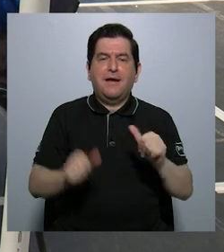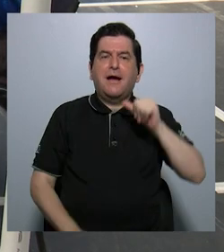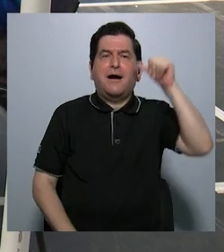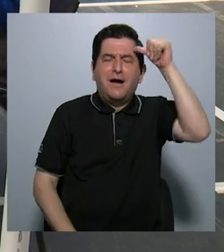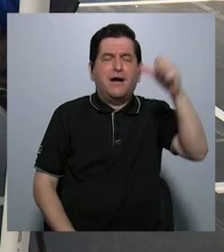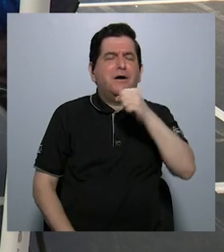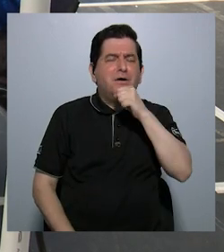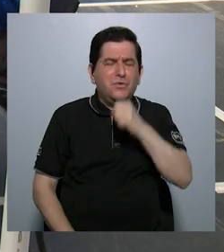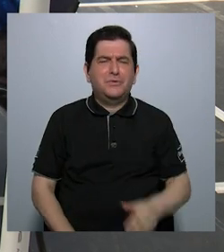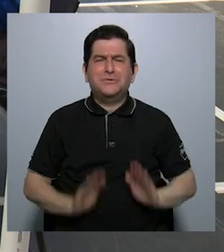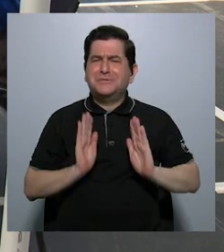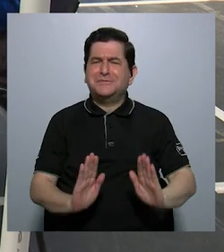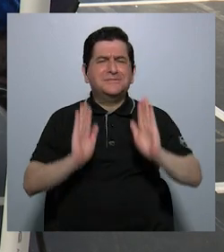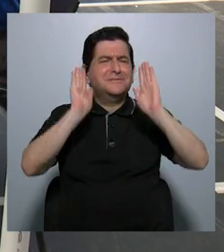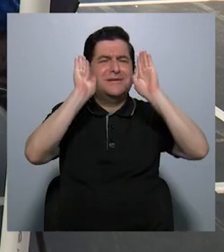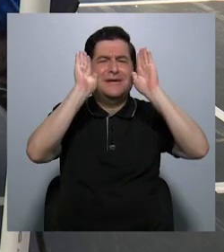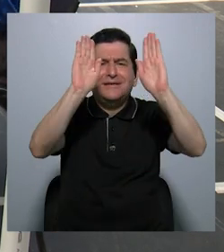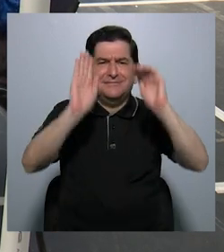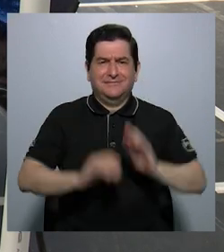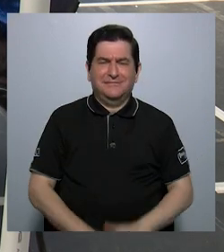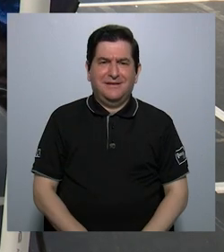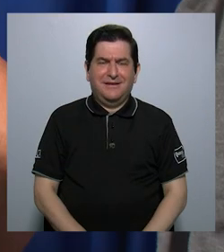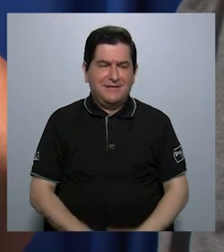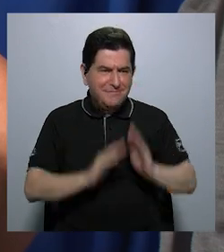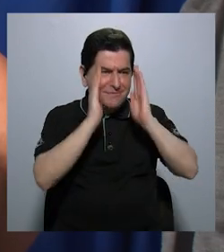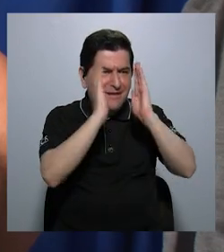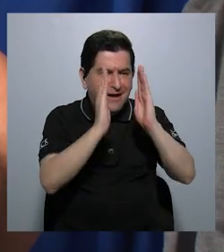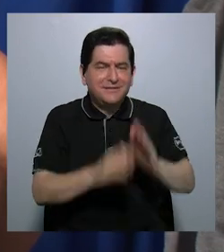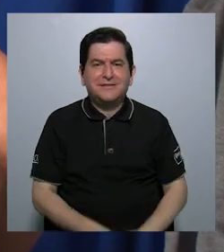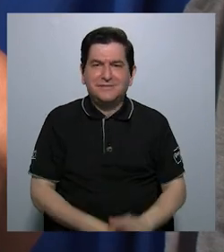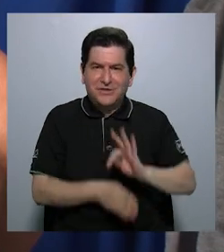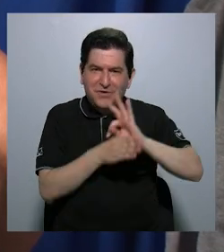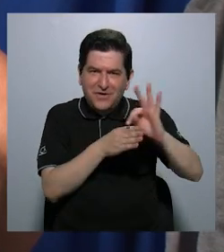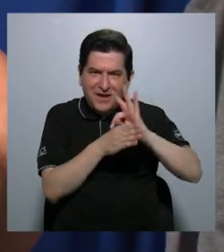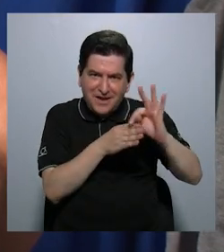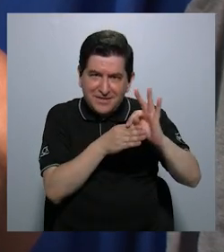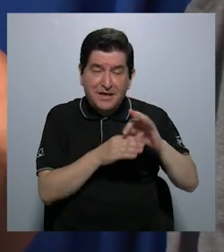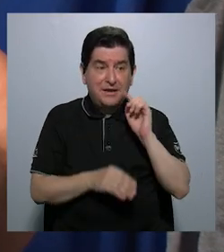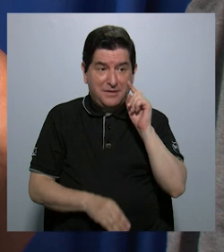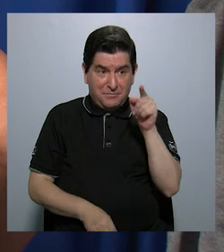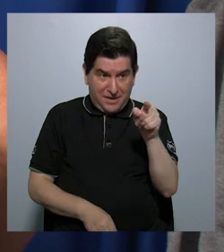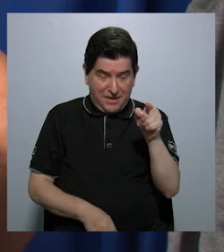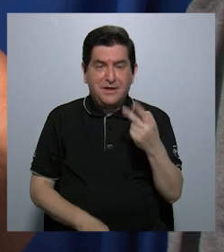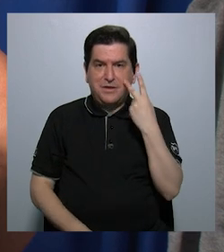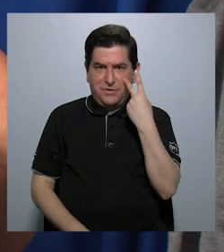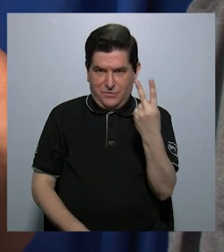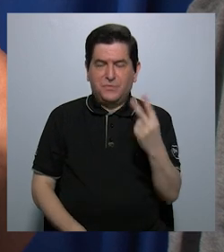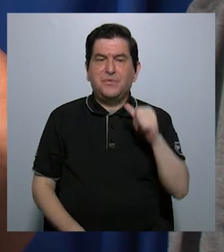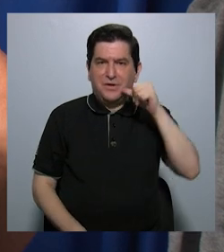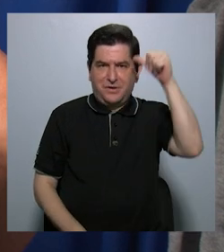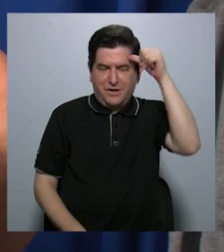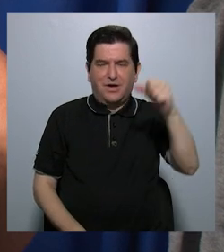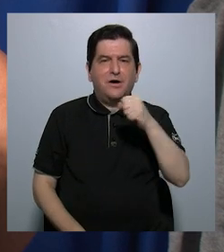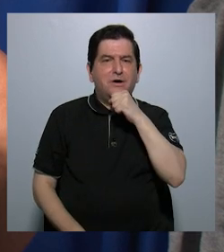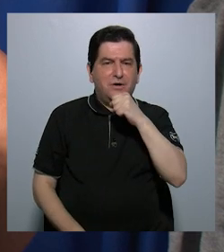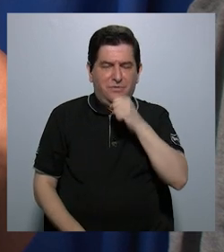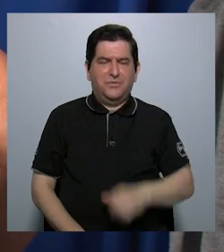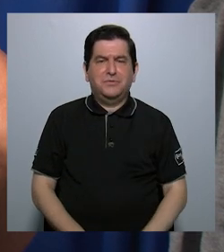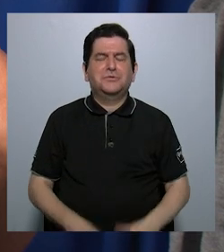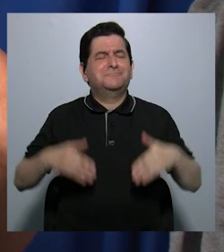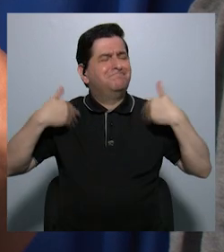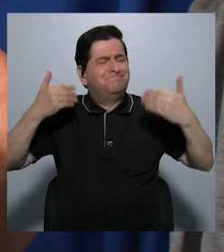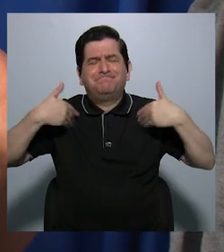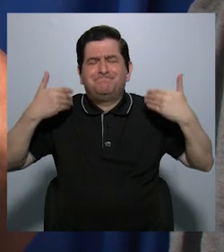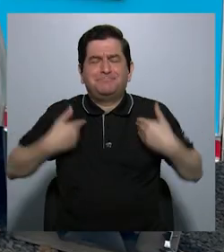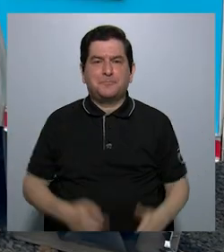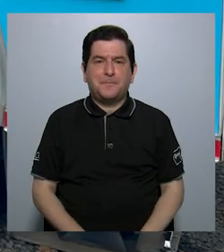adultos mayores que han recibido un excelente trato en lo que es el área de terapia, que es lo que los he visto más a los adultos mayores ahí en terapia, muy